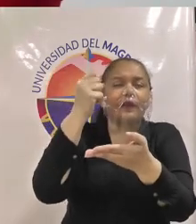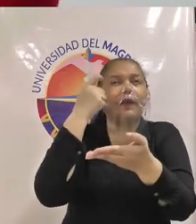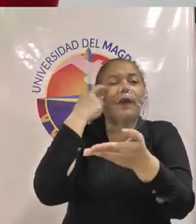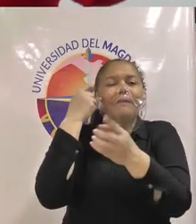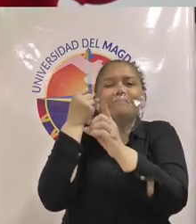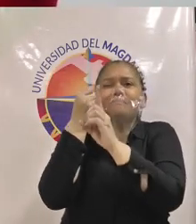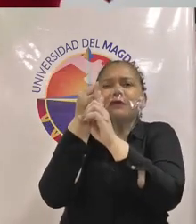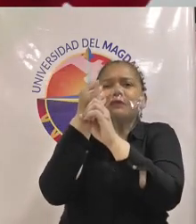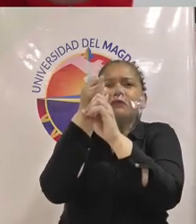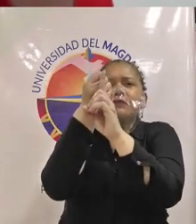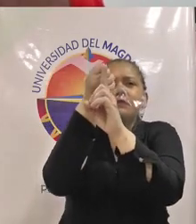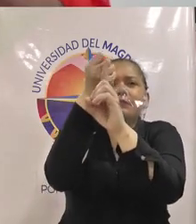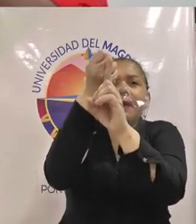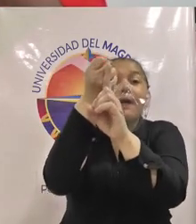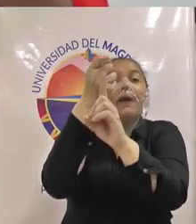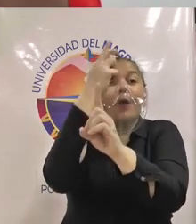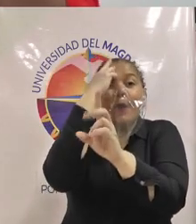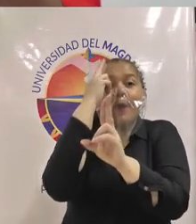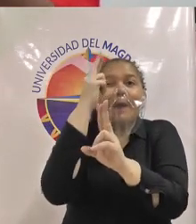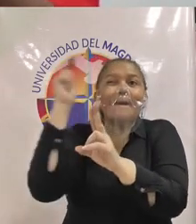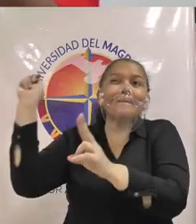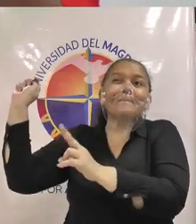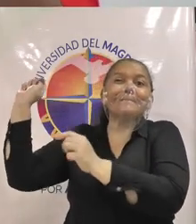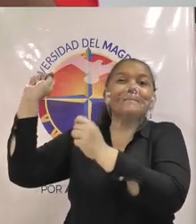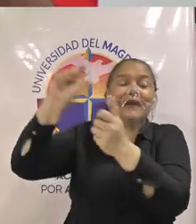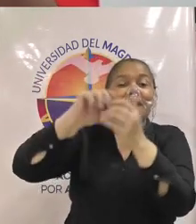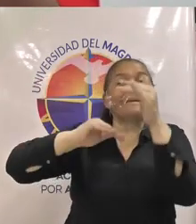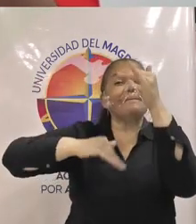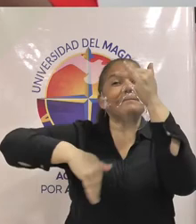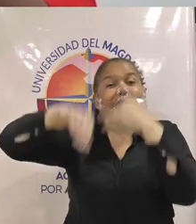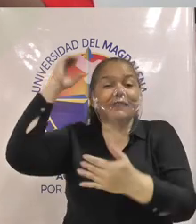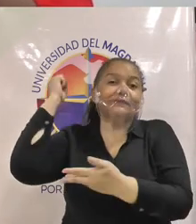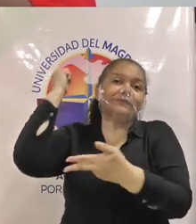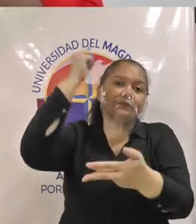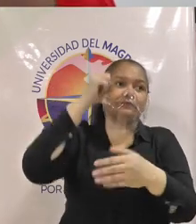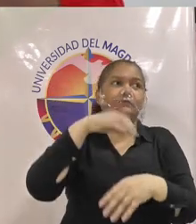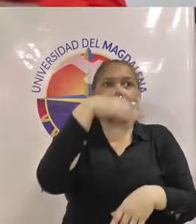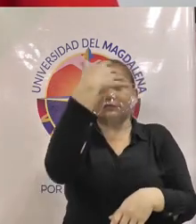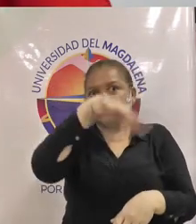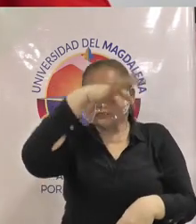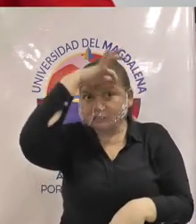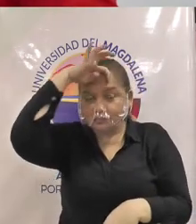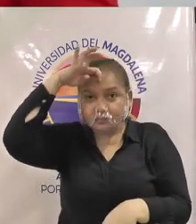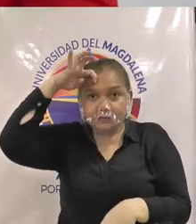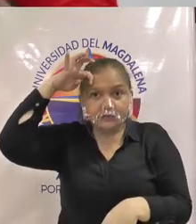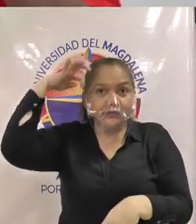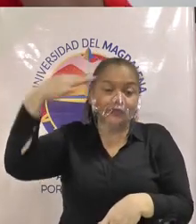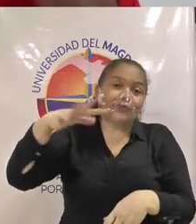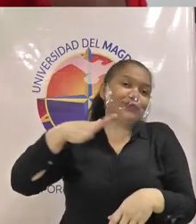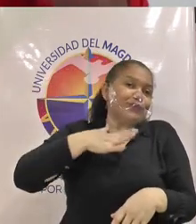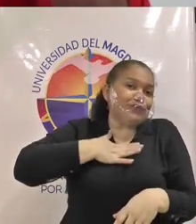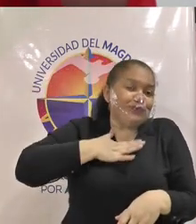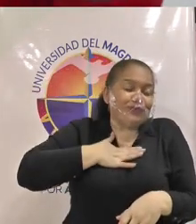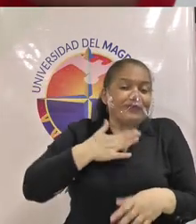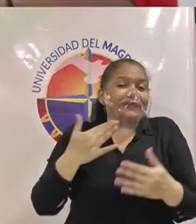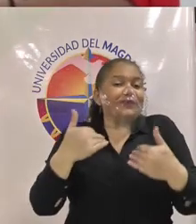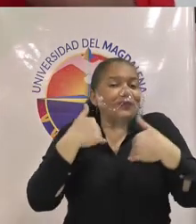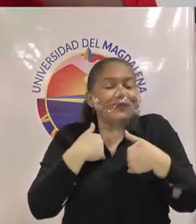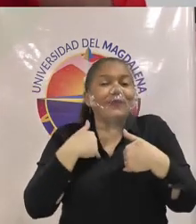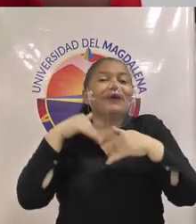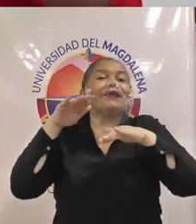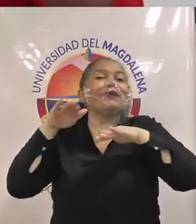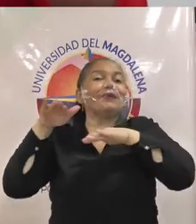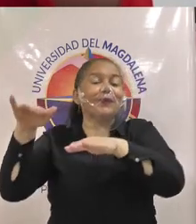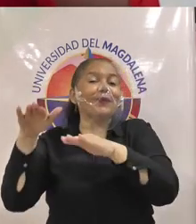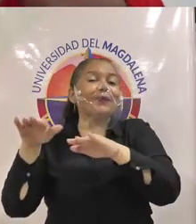más reciban transferencia por estudiante esto obviamente va a ser trabajo de la representación no como representantes al